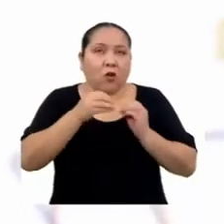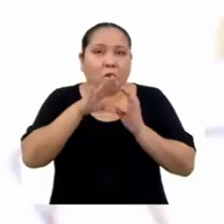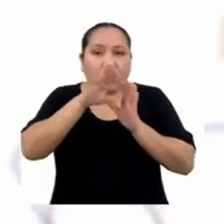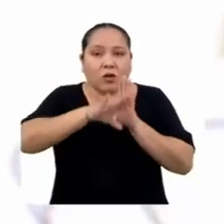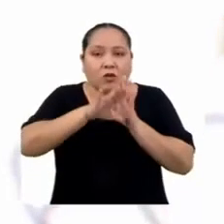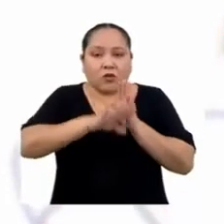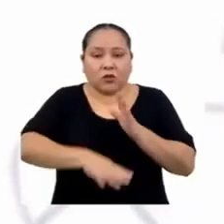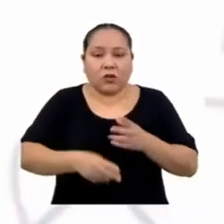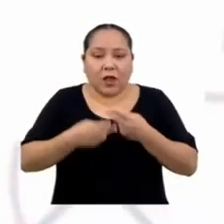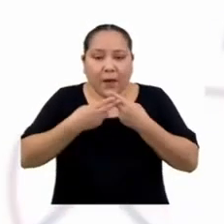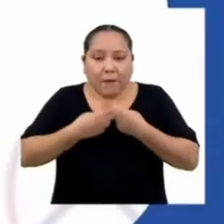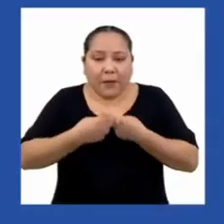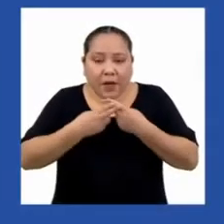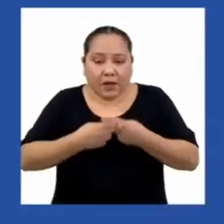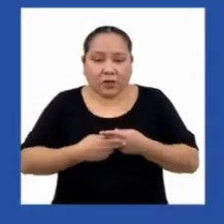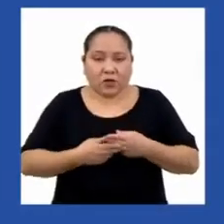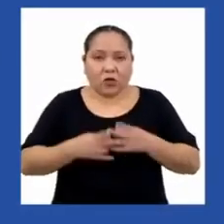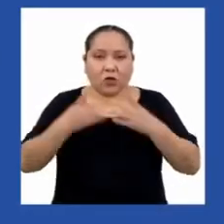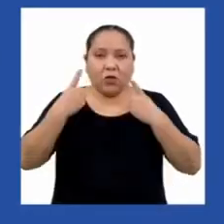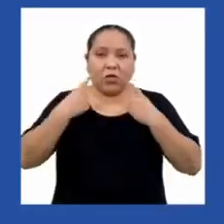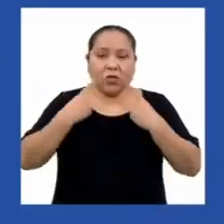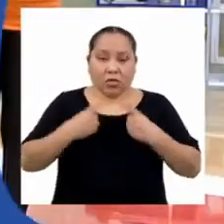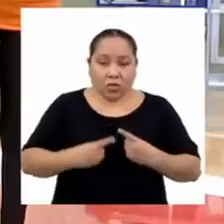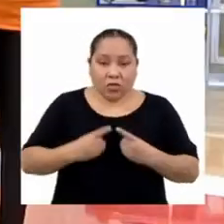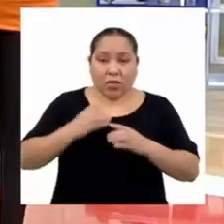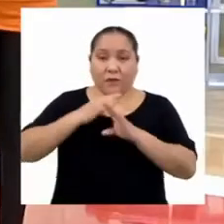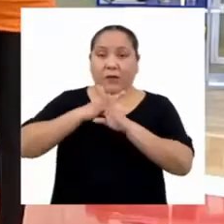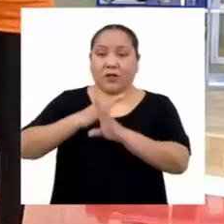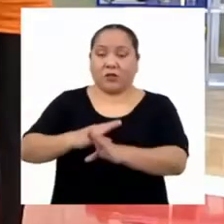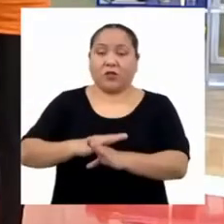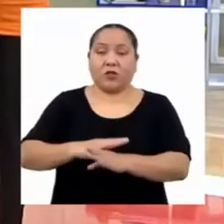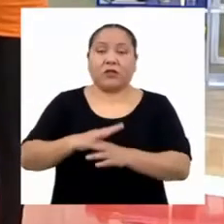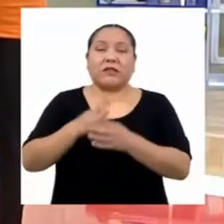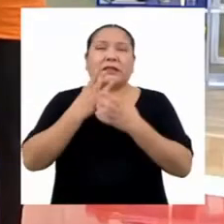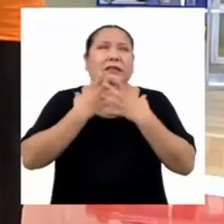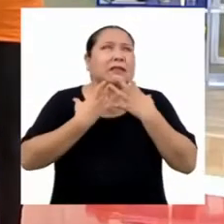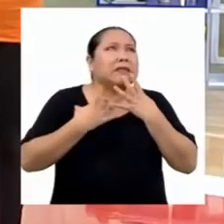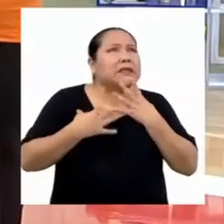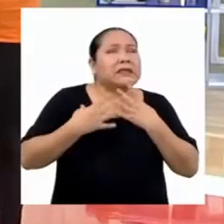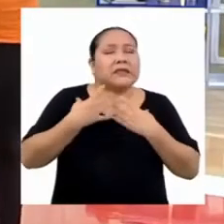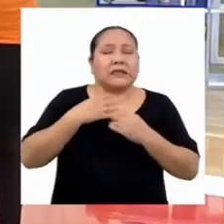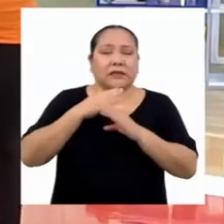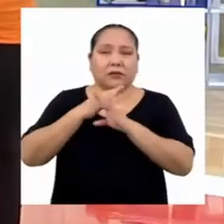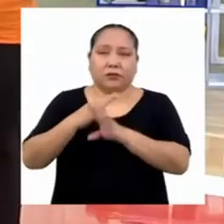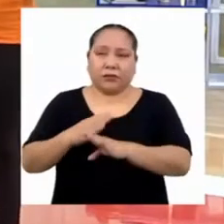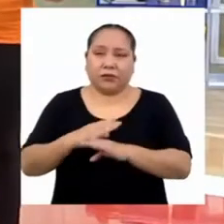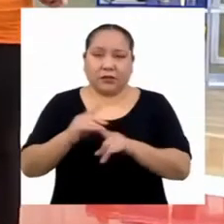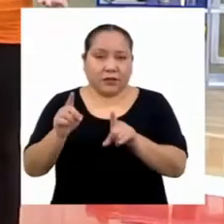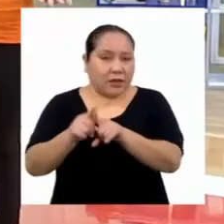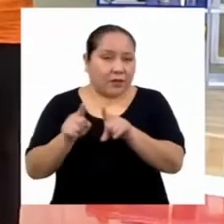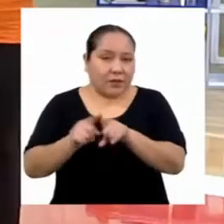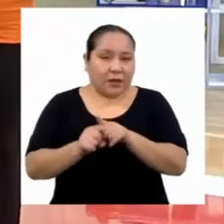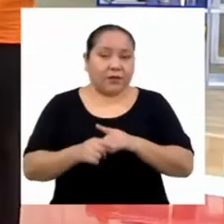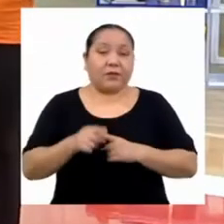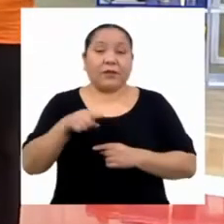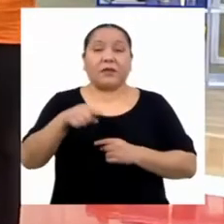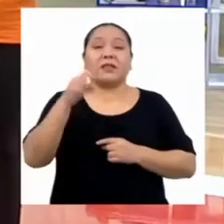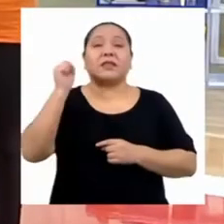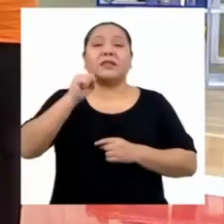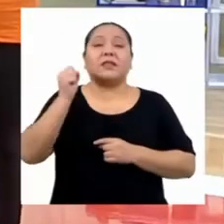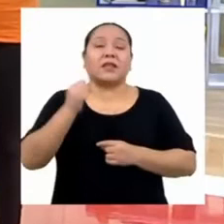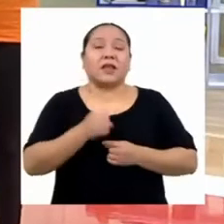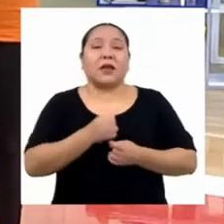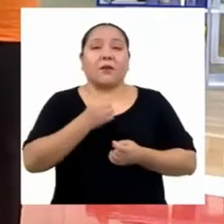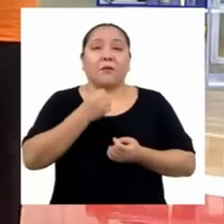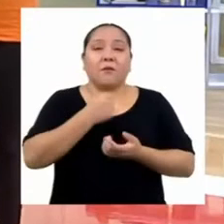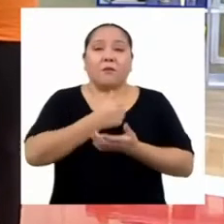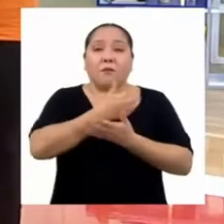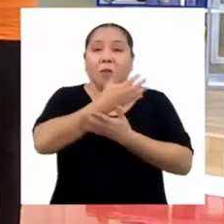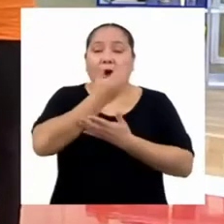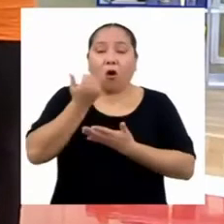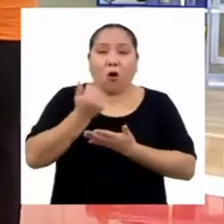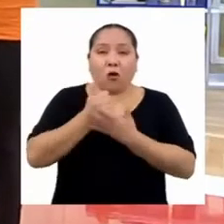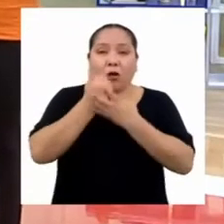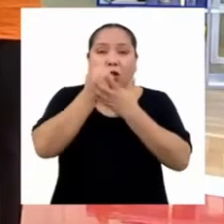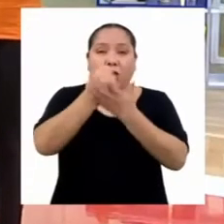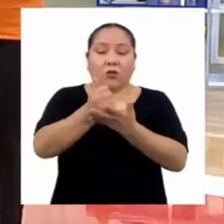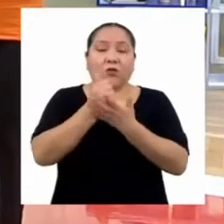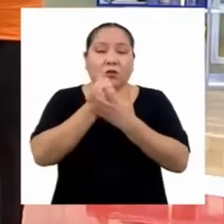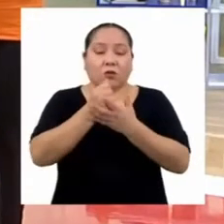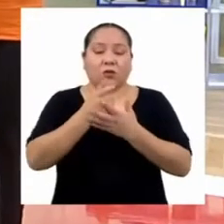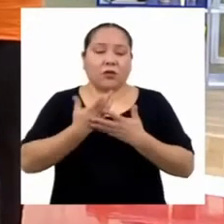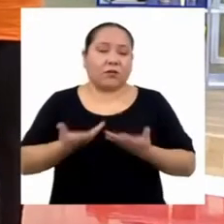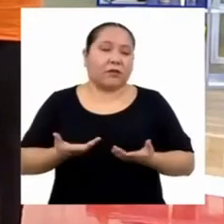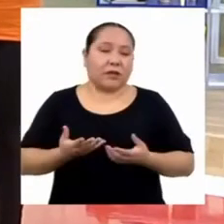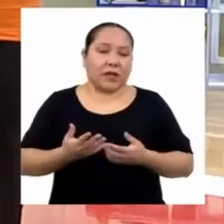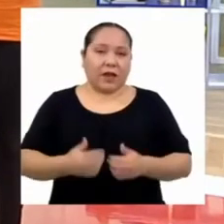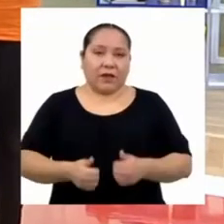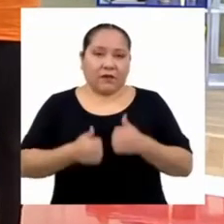depresión y la ansiedad. Efectivamente, mejora la sensación de bienestar general y mejora el desempeño en el trabajo